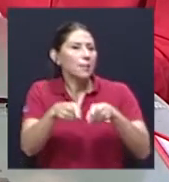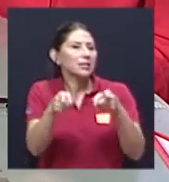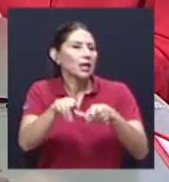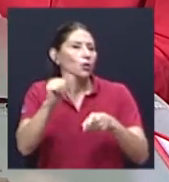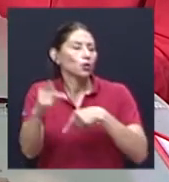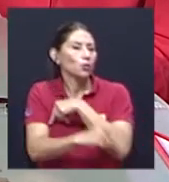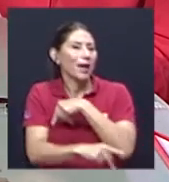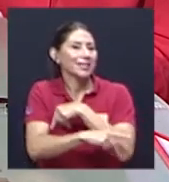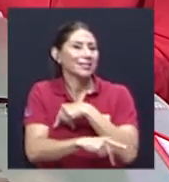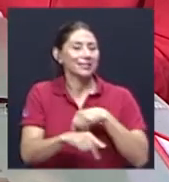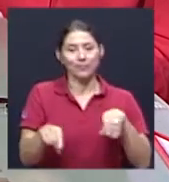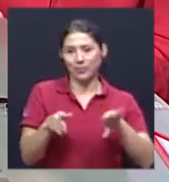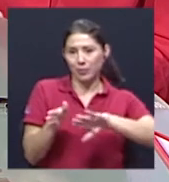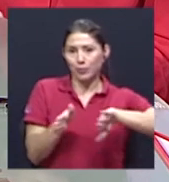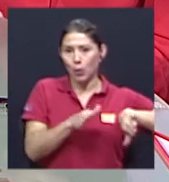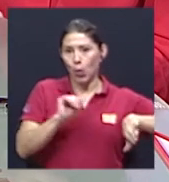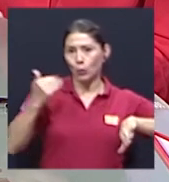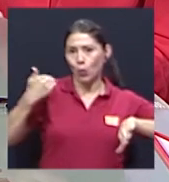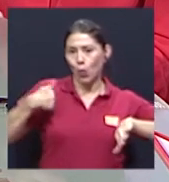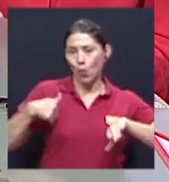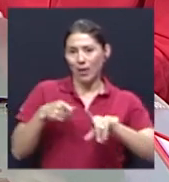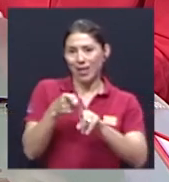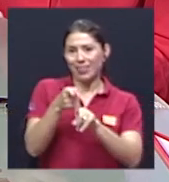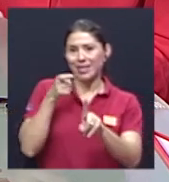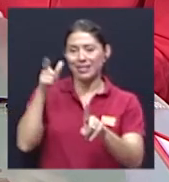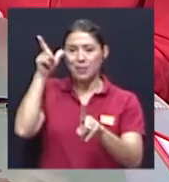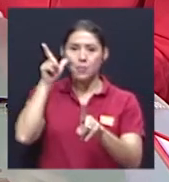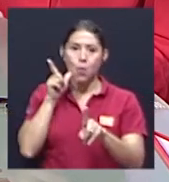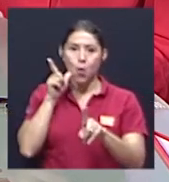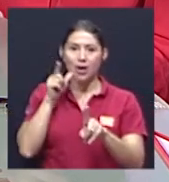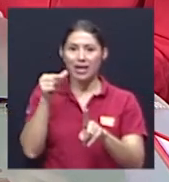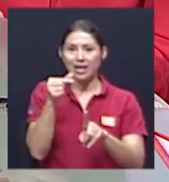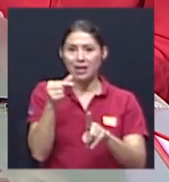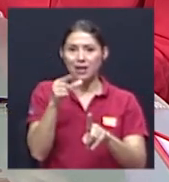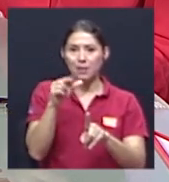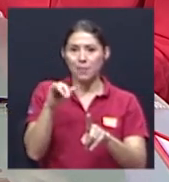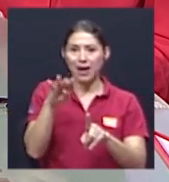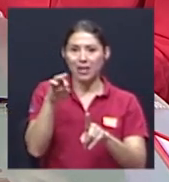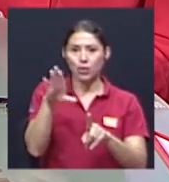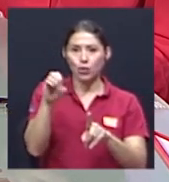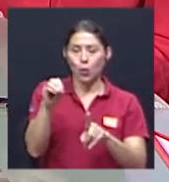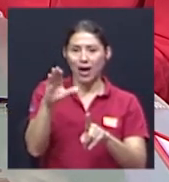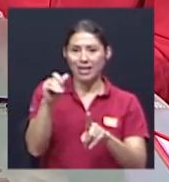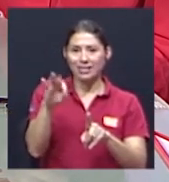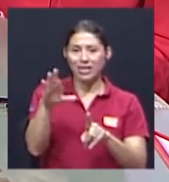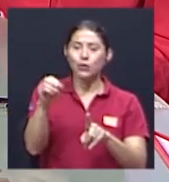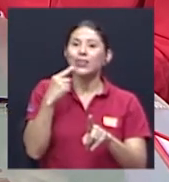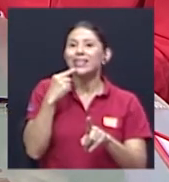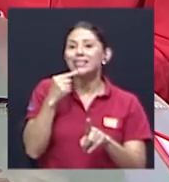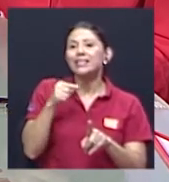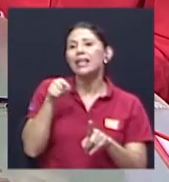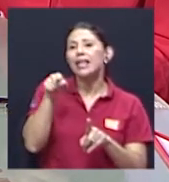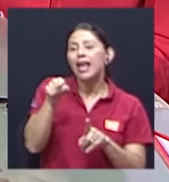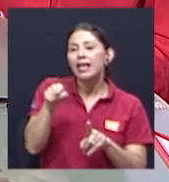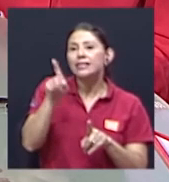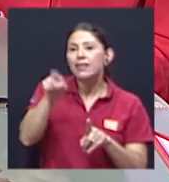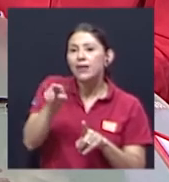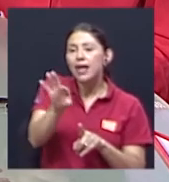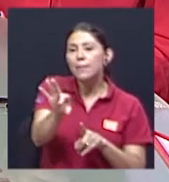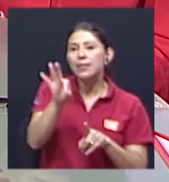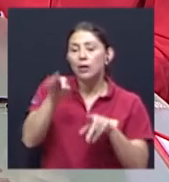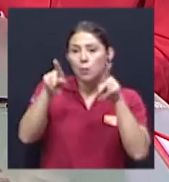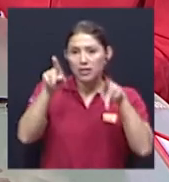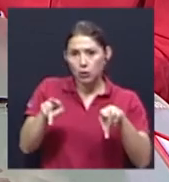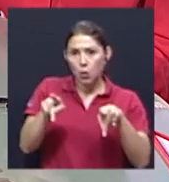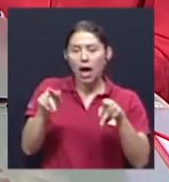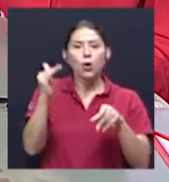Él opina que lo que se debería de invitar es a una persona con conocimiento de la Biblia para que pueda explicar que lo que